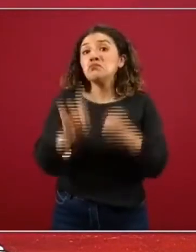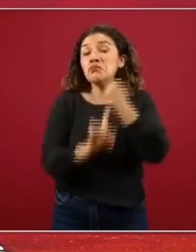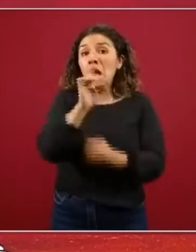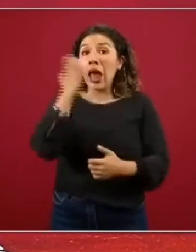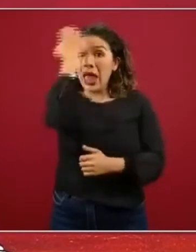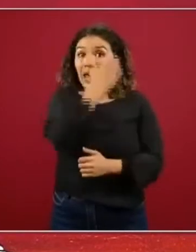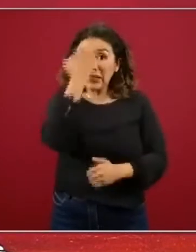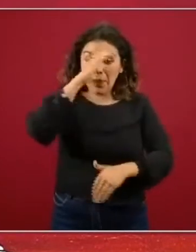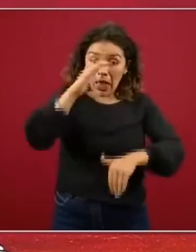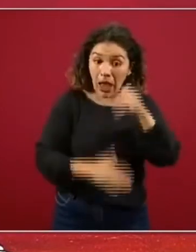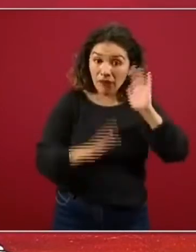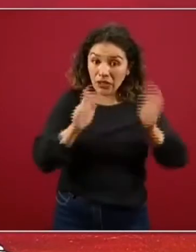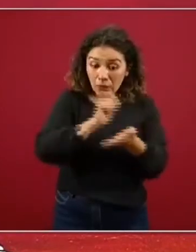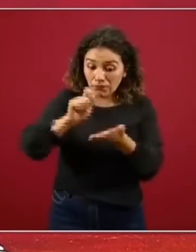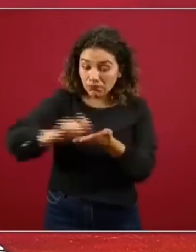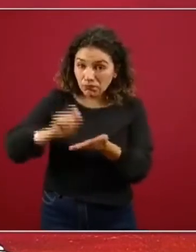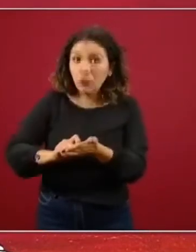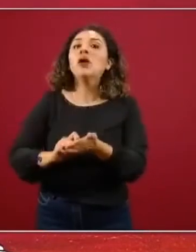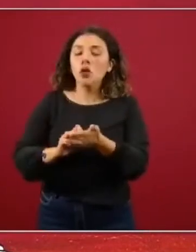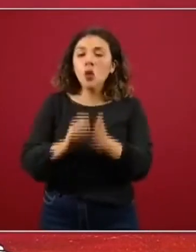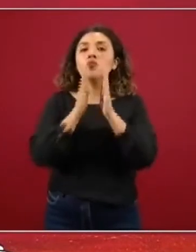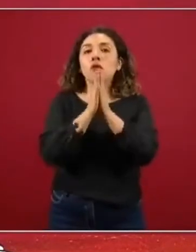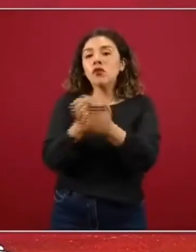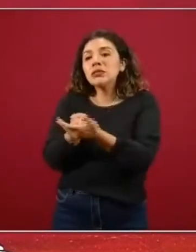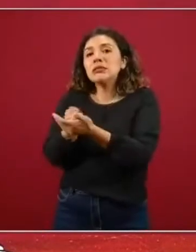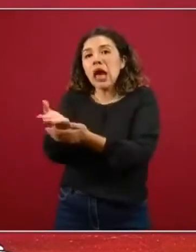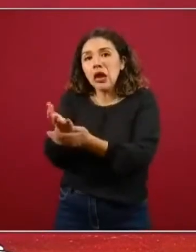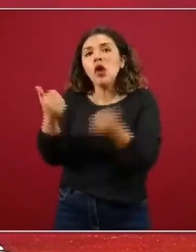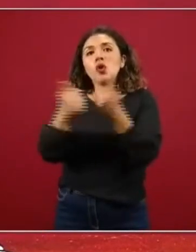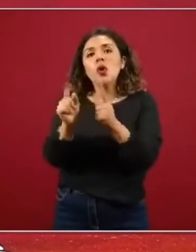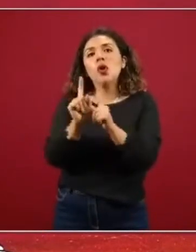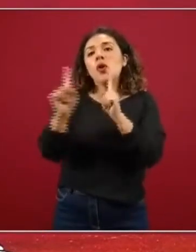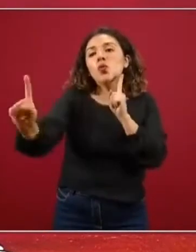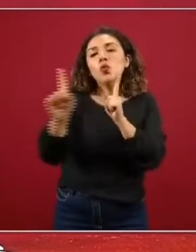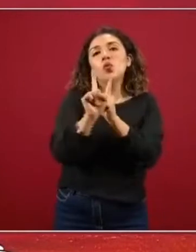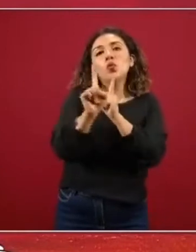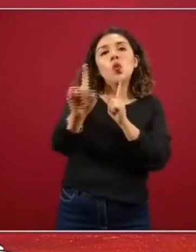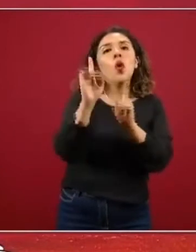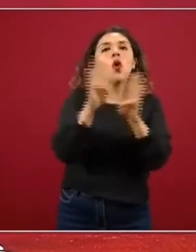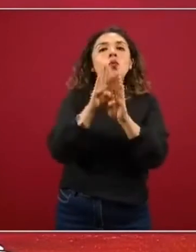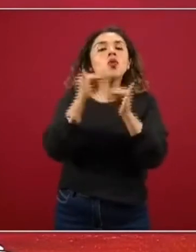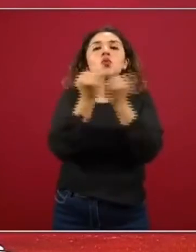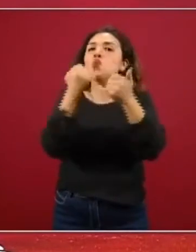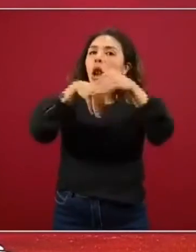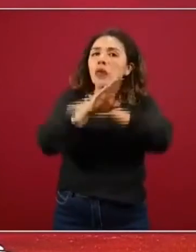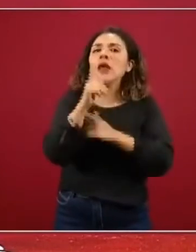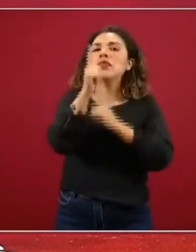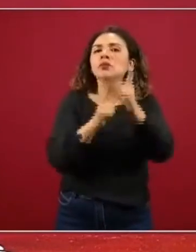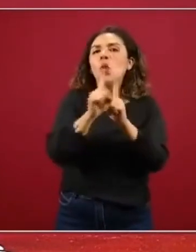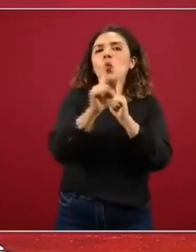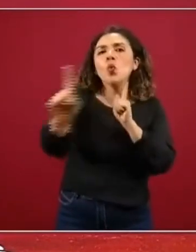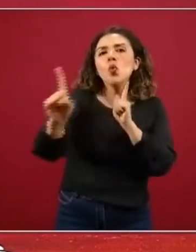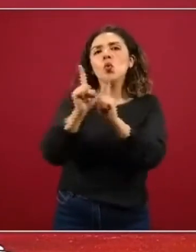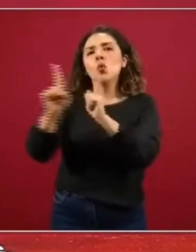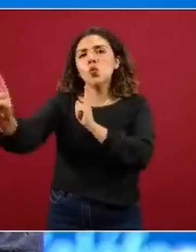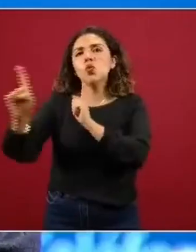terminando se les va a pedir que puedan salir a distancia los que terminaron así como van a entrar se les